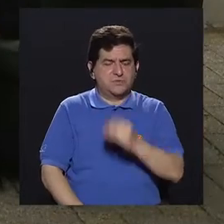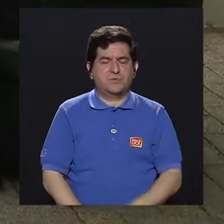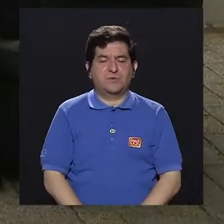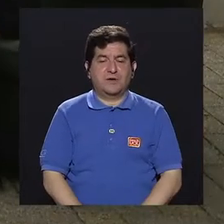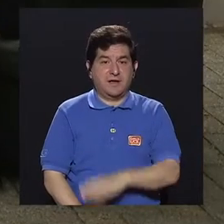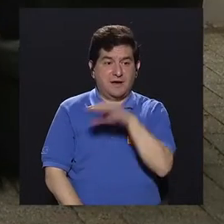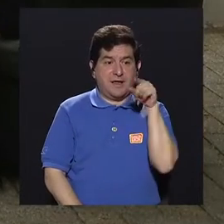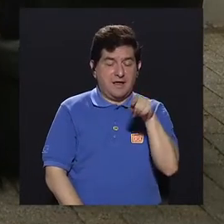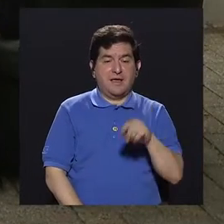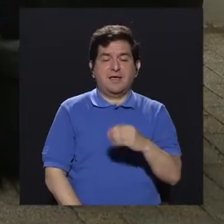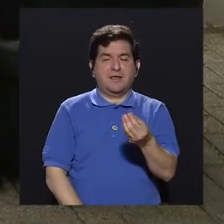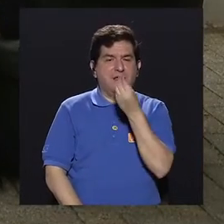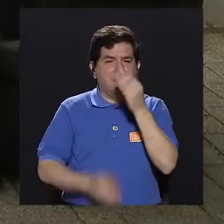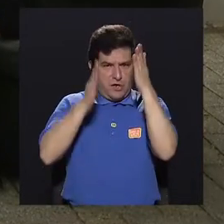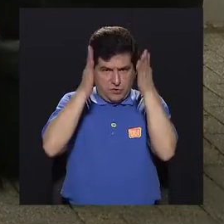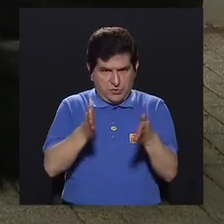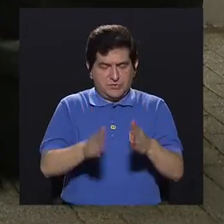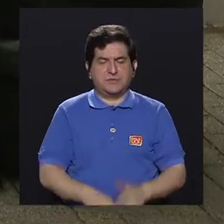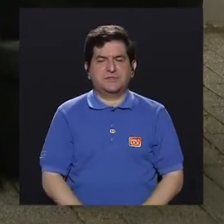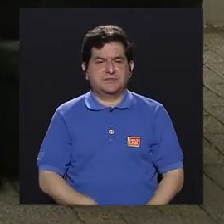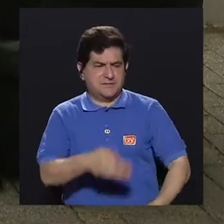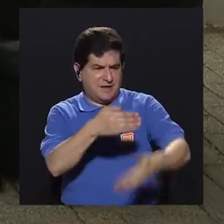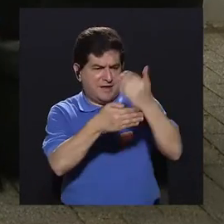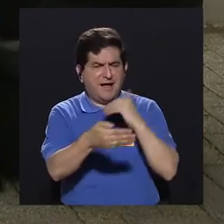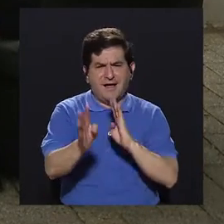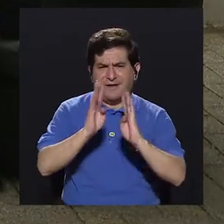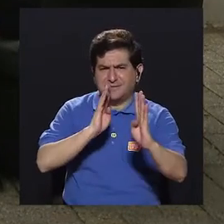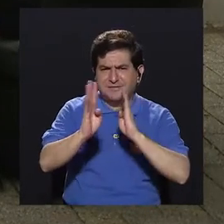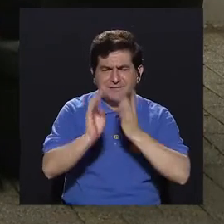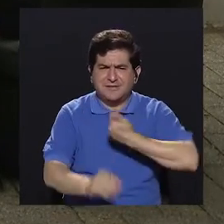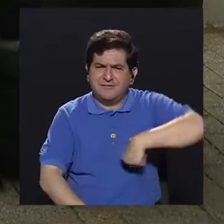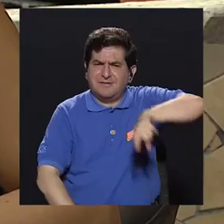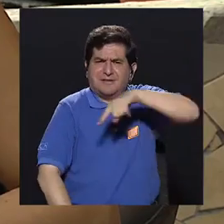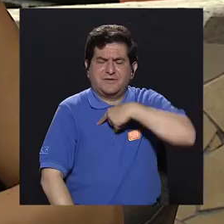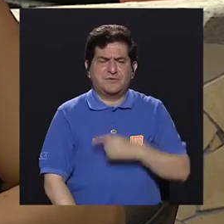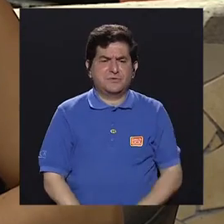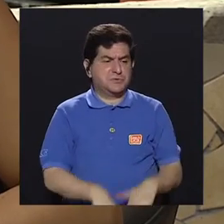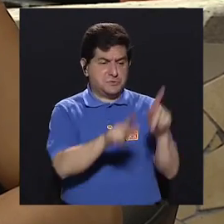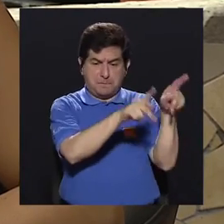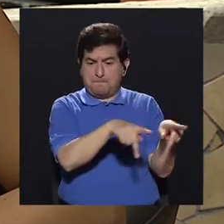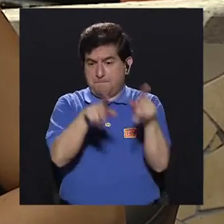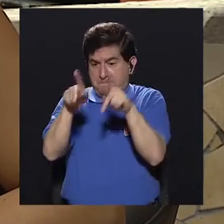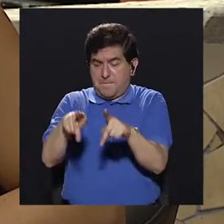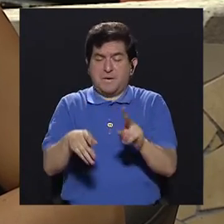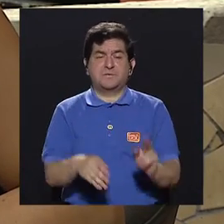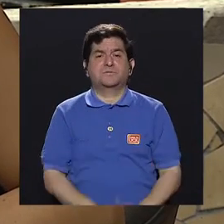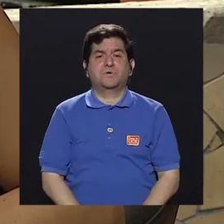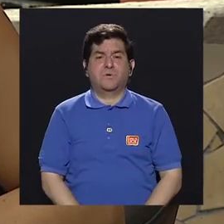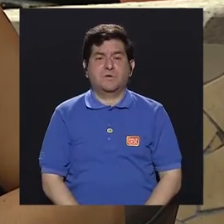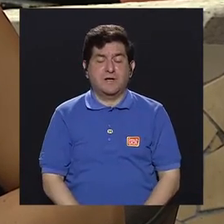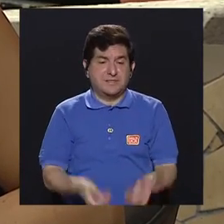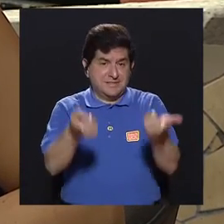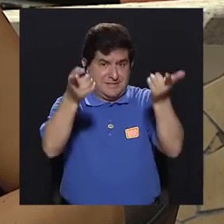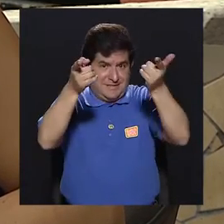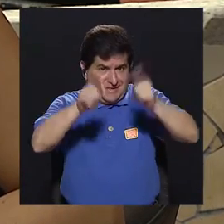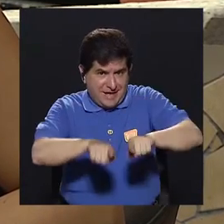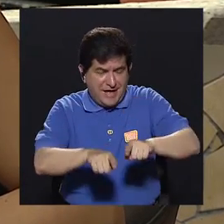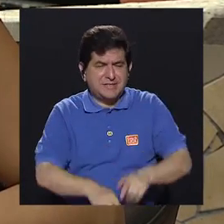Costa Rica. Marcela, en el bloque anterior hablábamos de estas personas que consumen